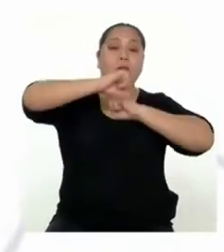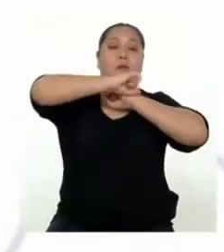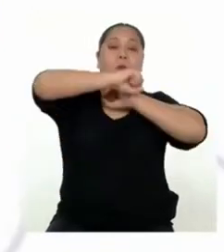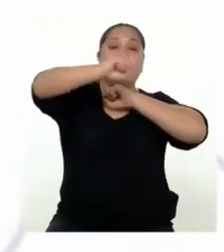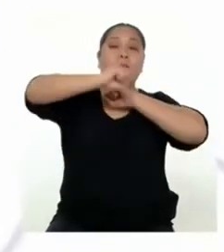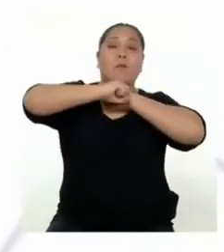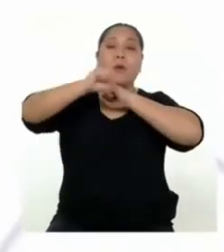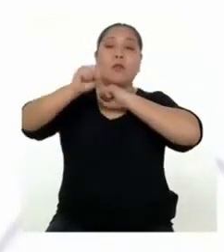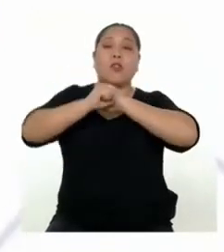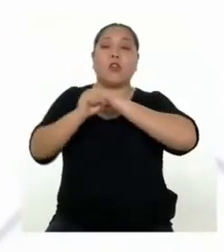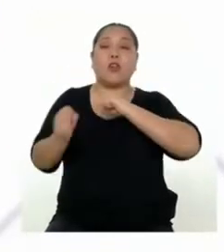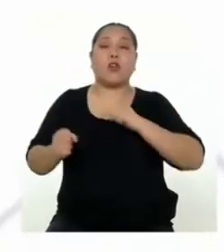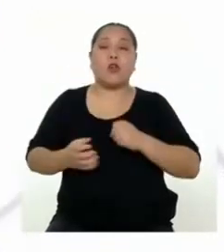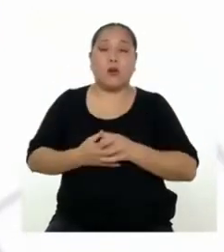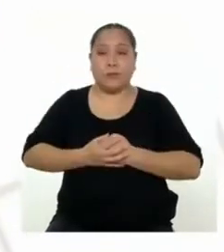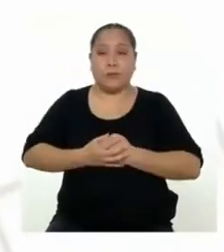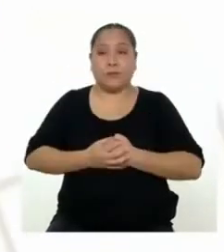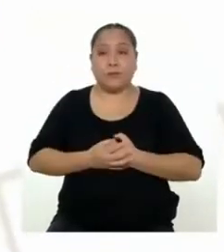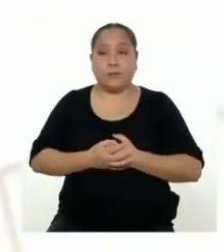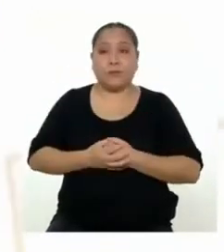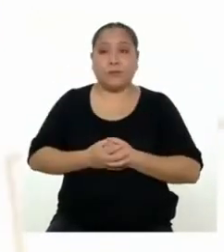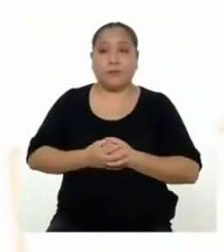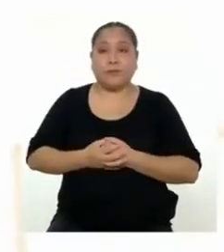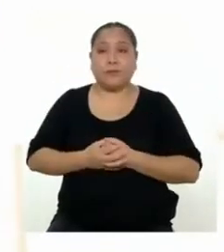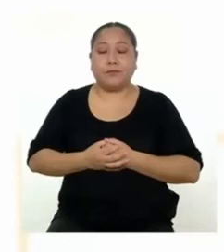mural.